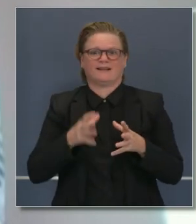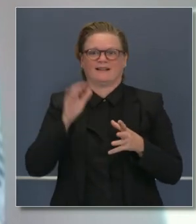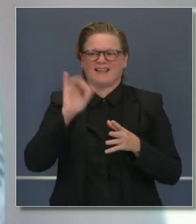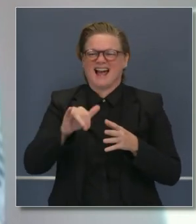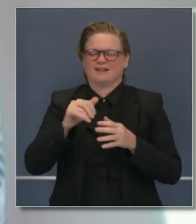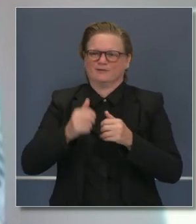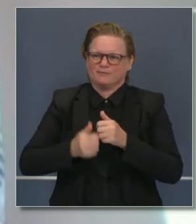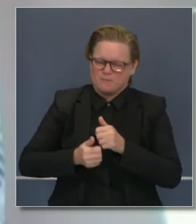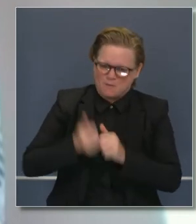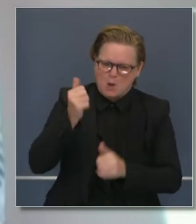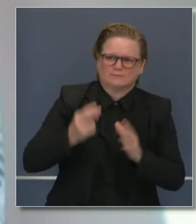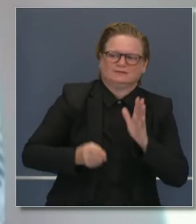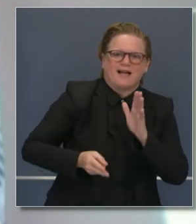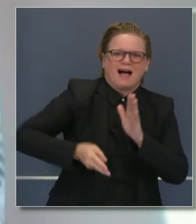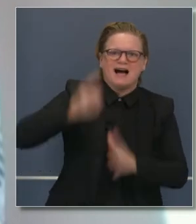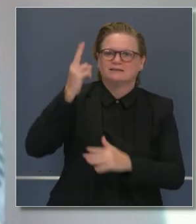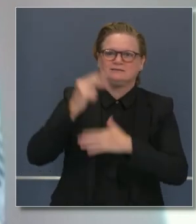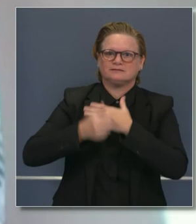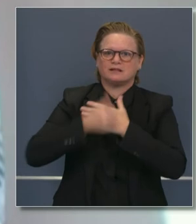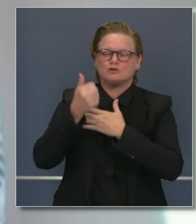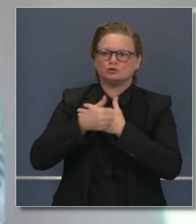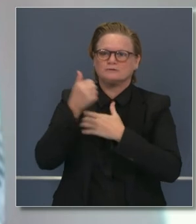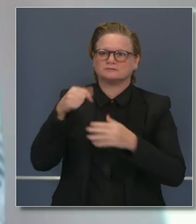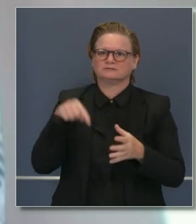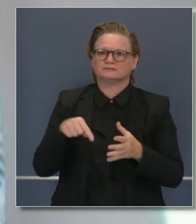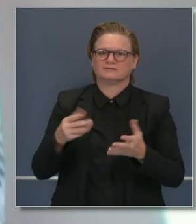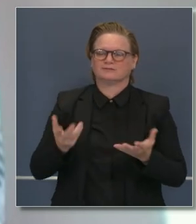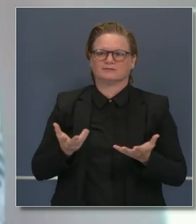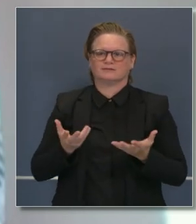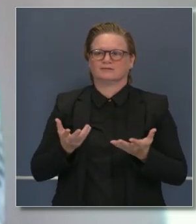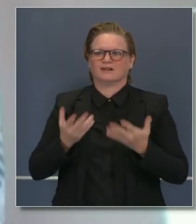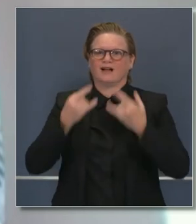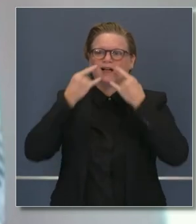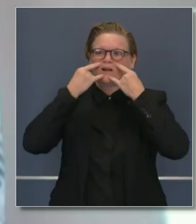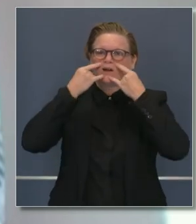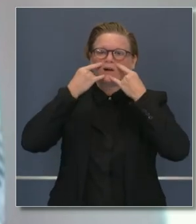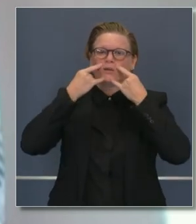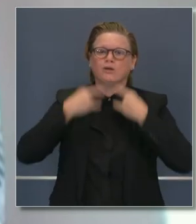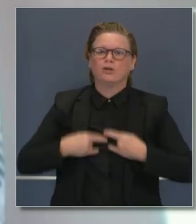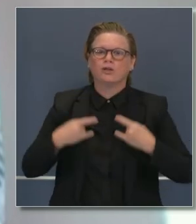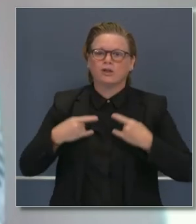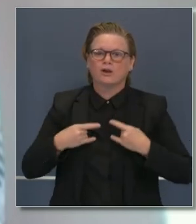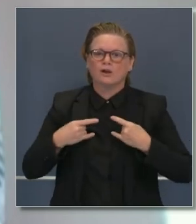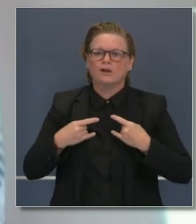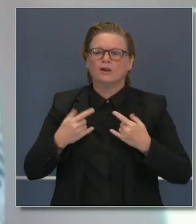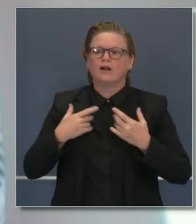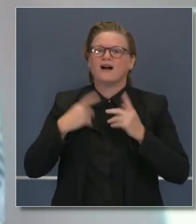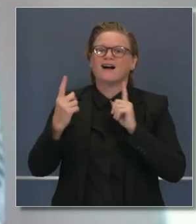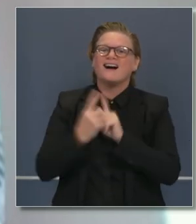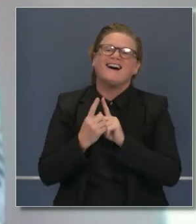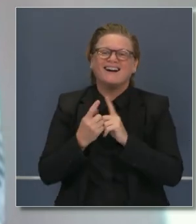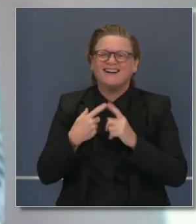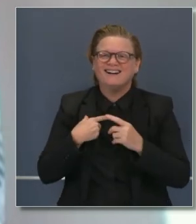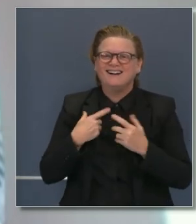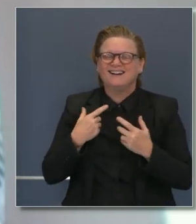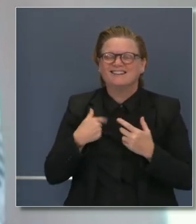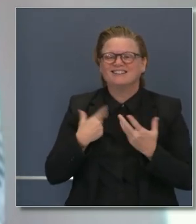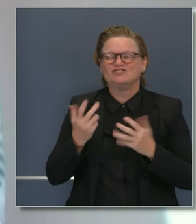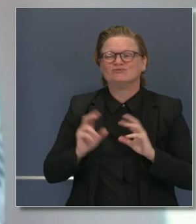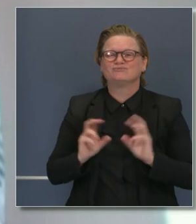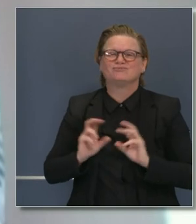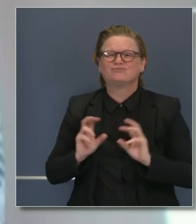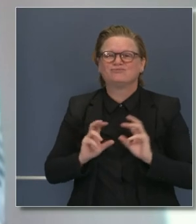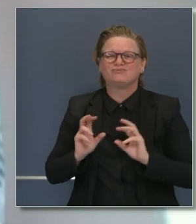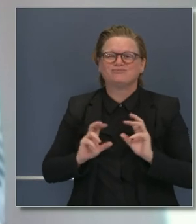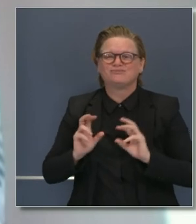mucho mayor que antes. Cuando uno baja la mascarilla, cuando uno se acerca demasiado a esas